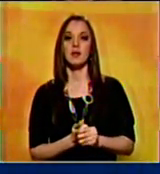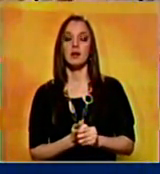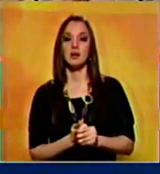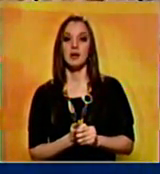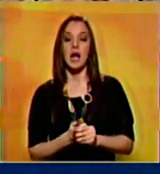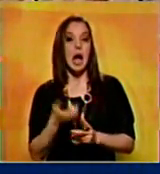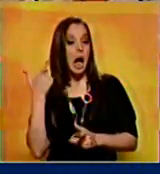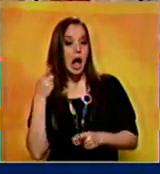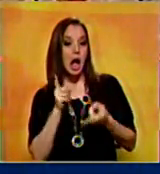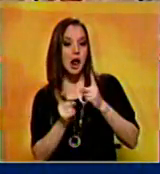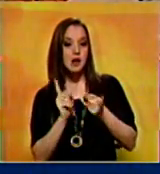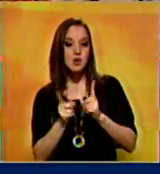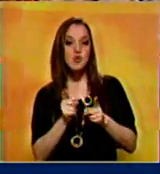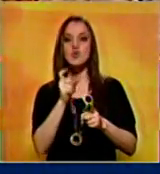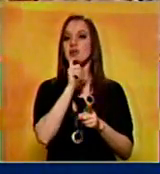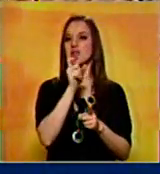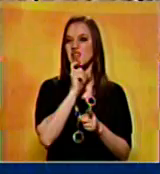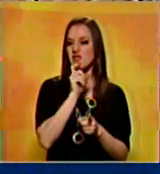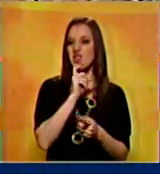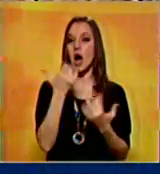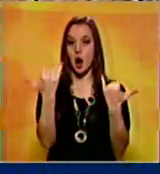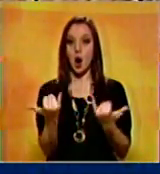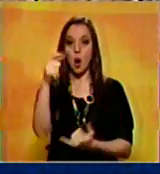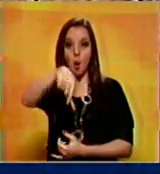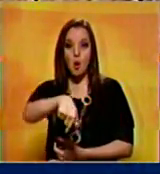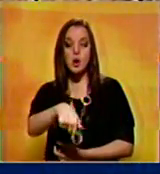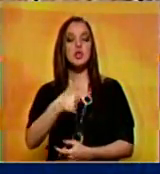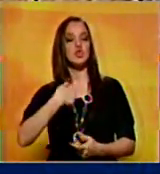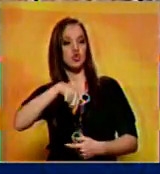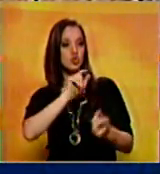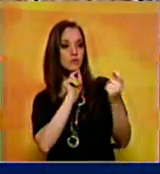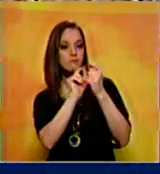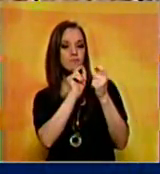Hay algunas dificultades que hoy vamos a discutir.